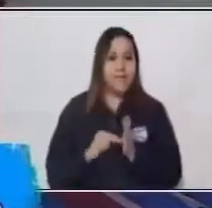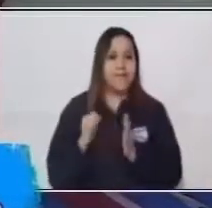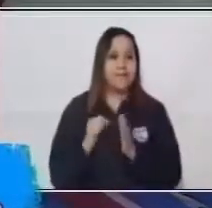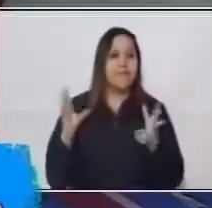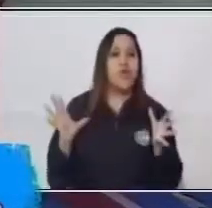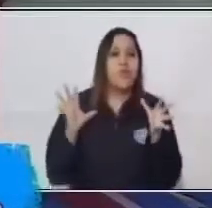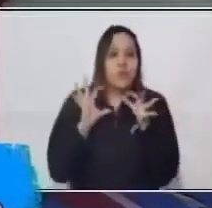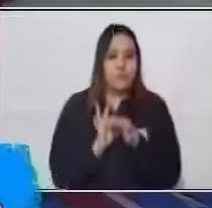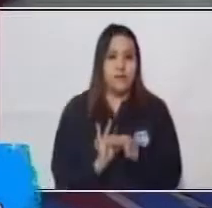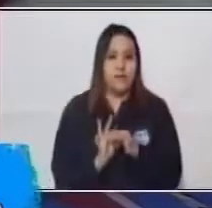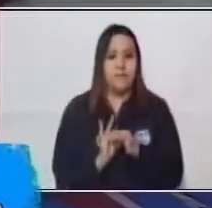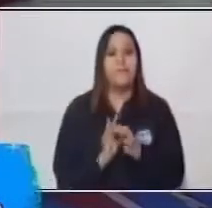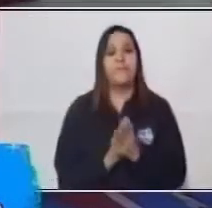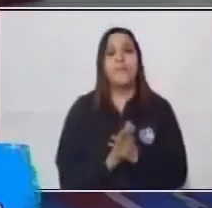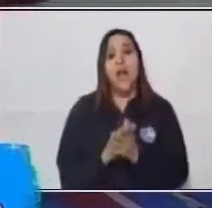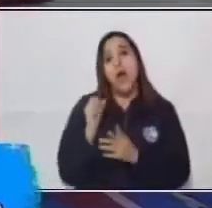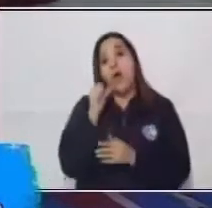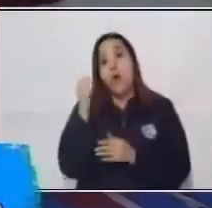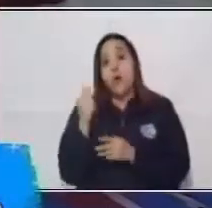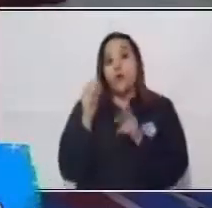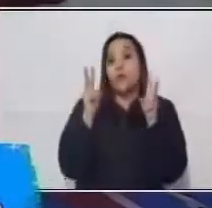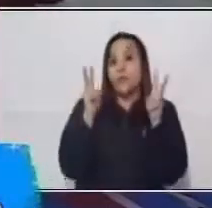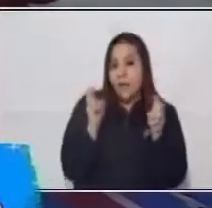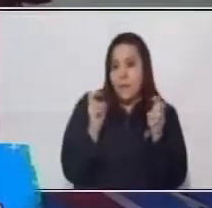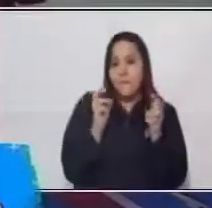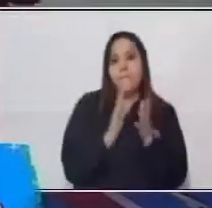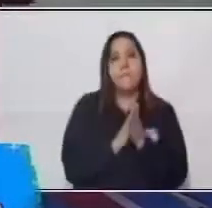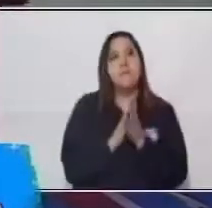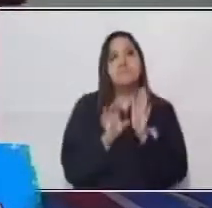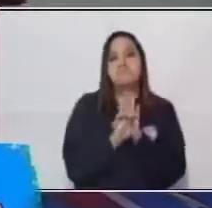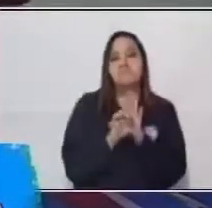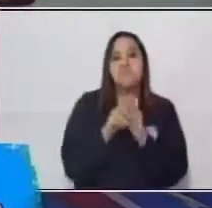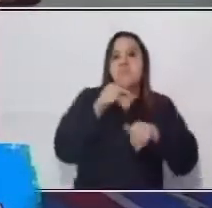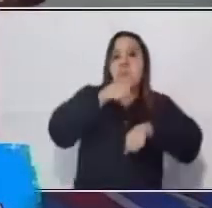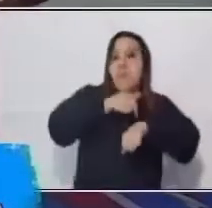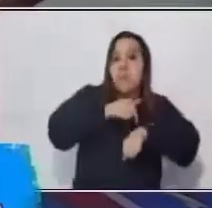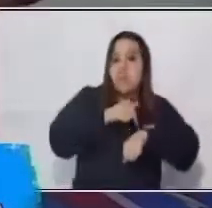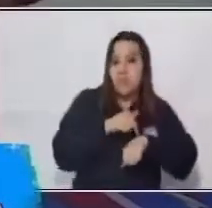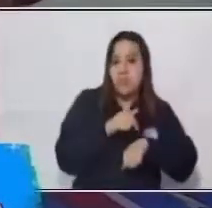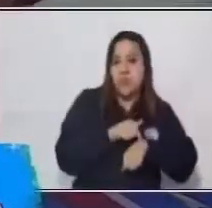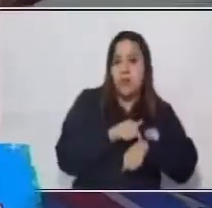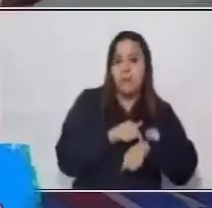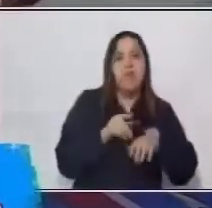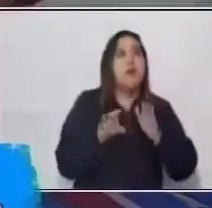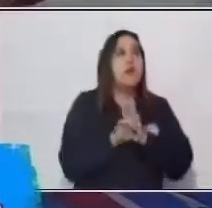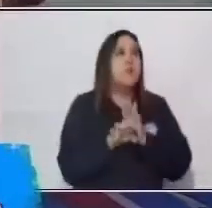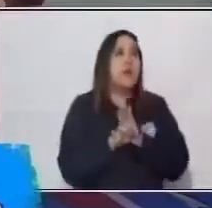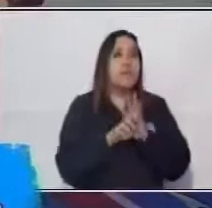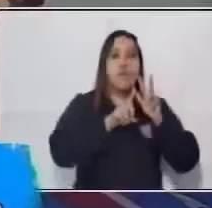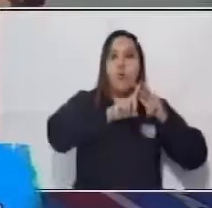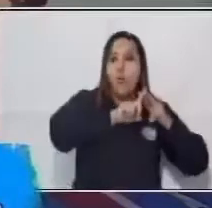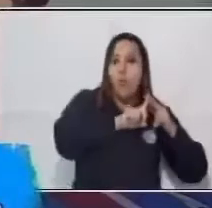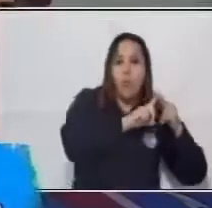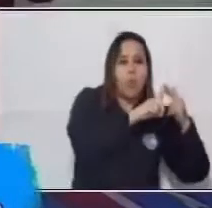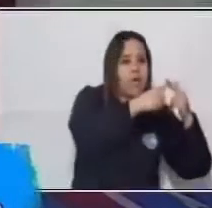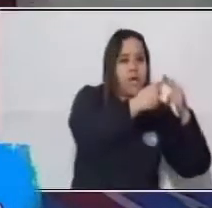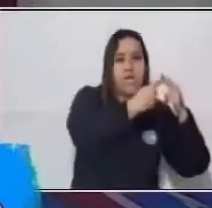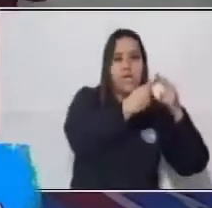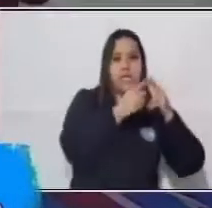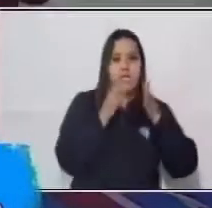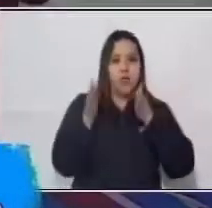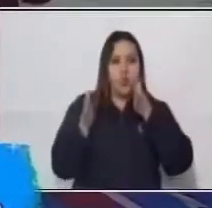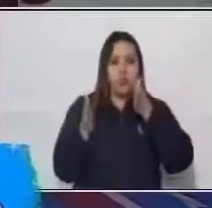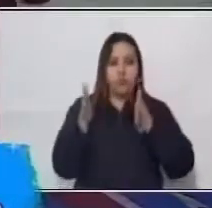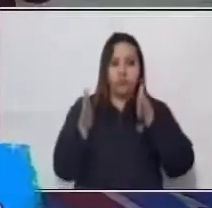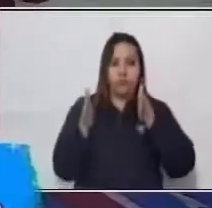importante era que no seguían un tiempo lineal, es decir, que hubiera un inicio, un medio, y